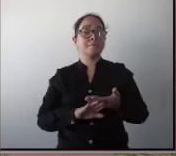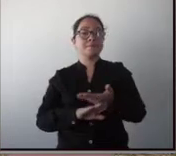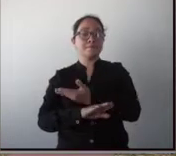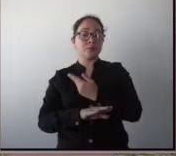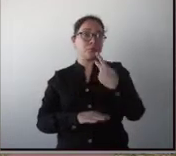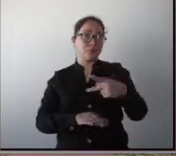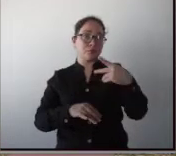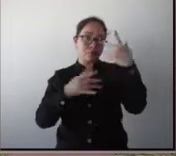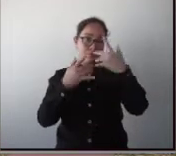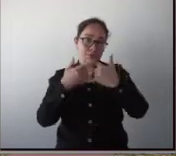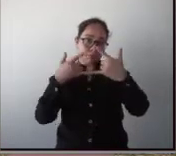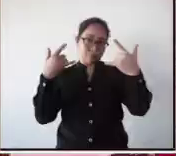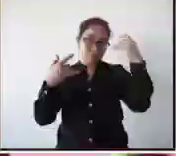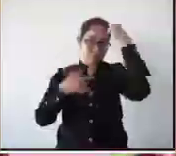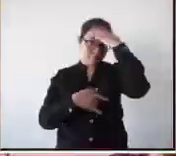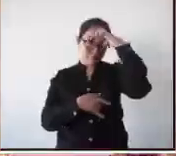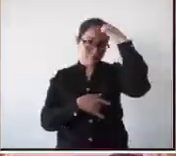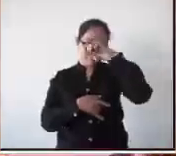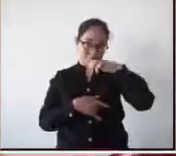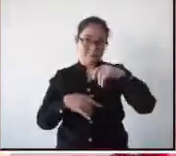gran trayectoria. Adelante.